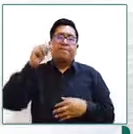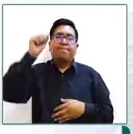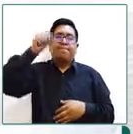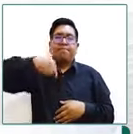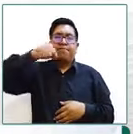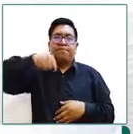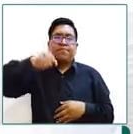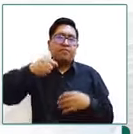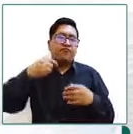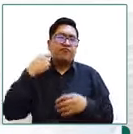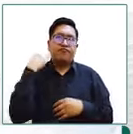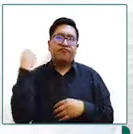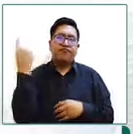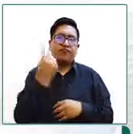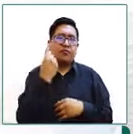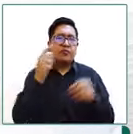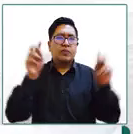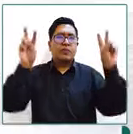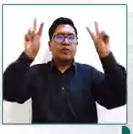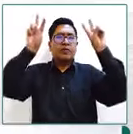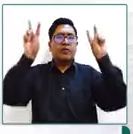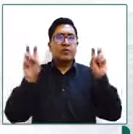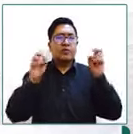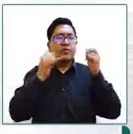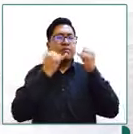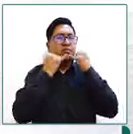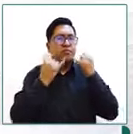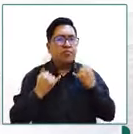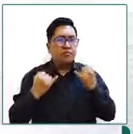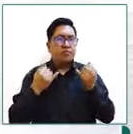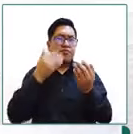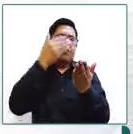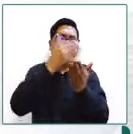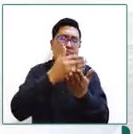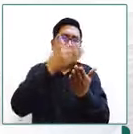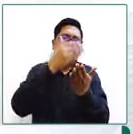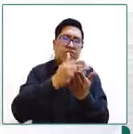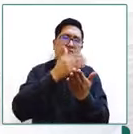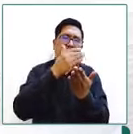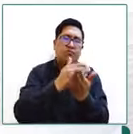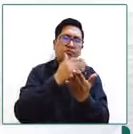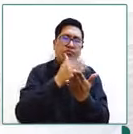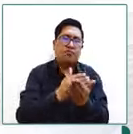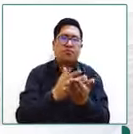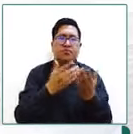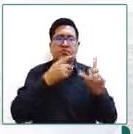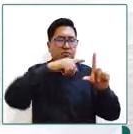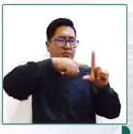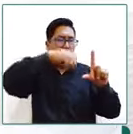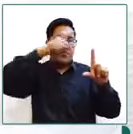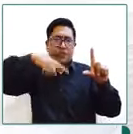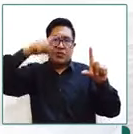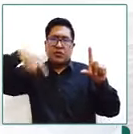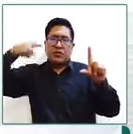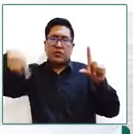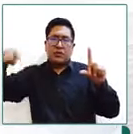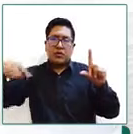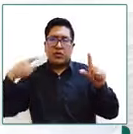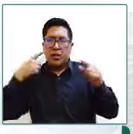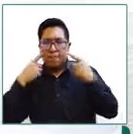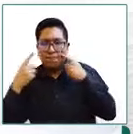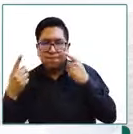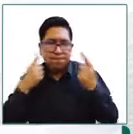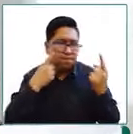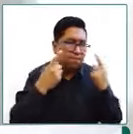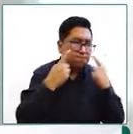de los diferentes reportes estadísticos de la población que